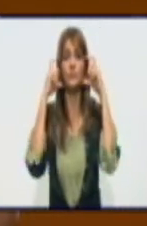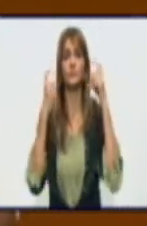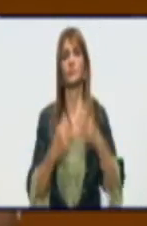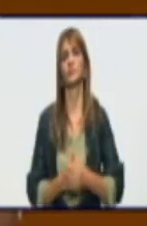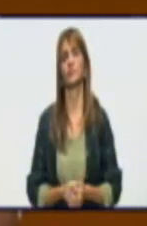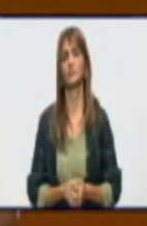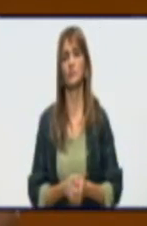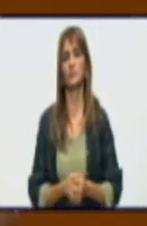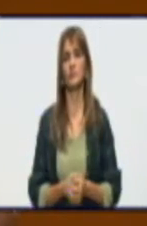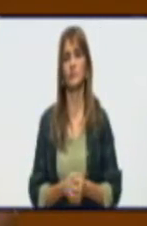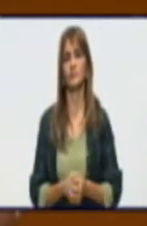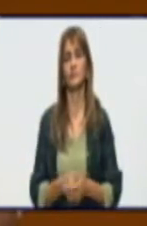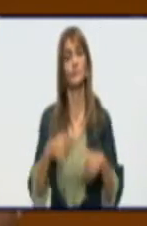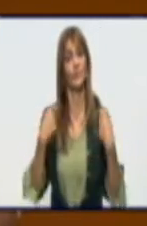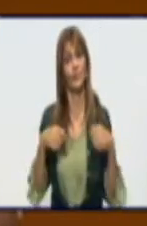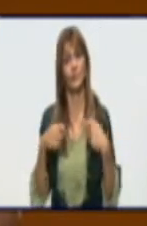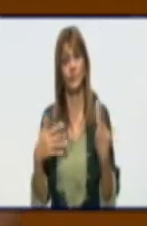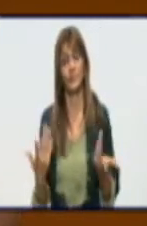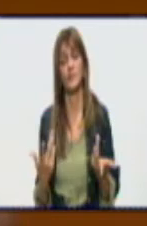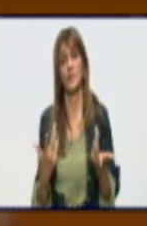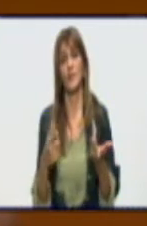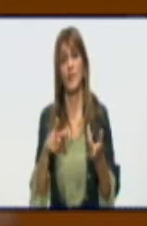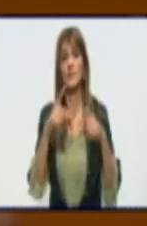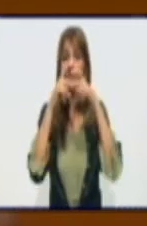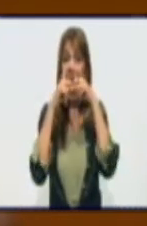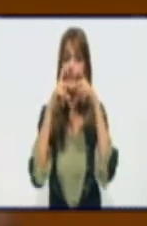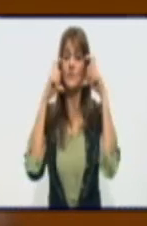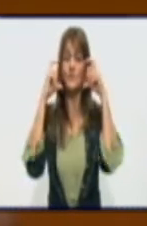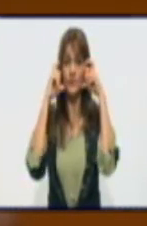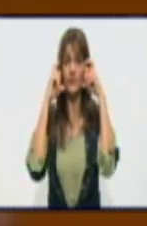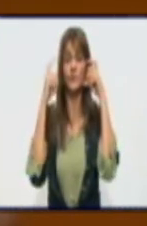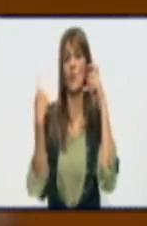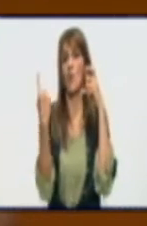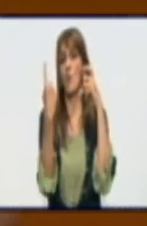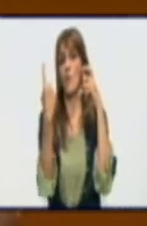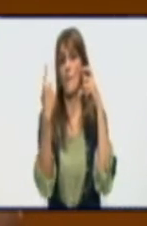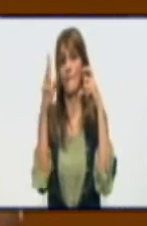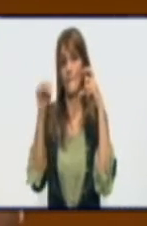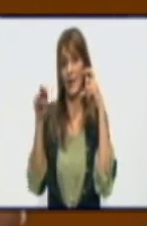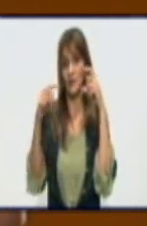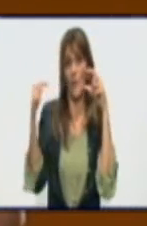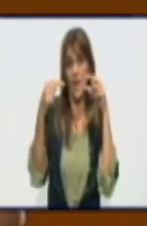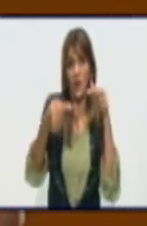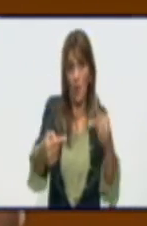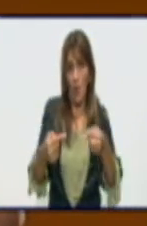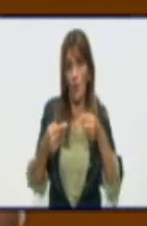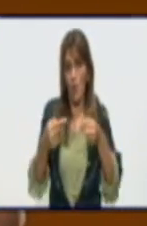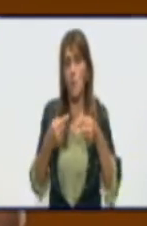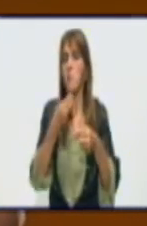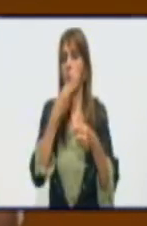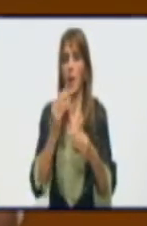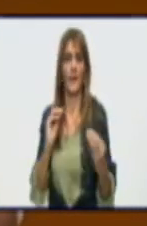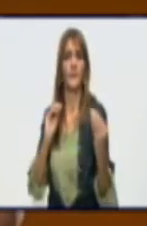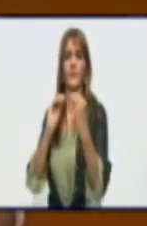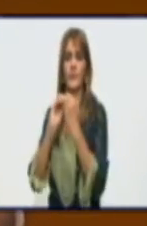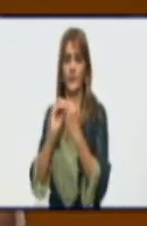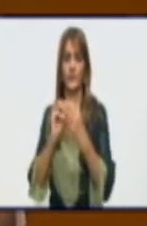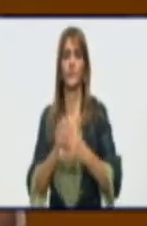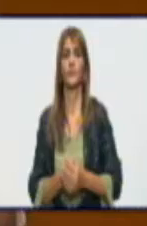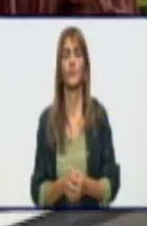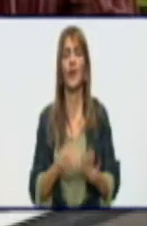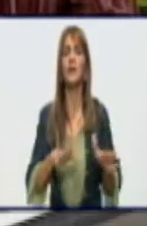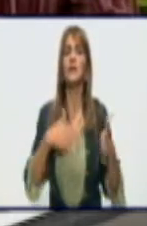de un metro, usted puede correr el riesgo de que a través de la mucosa de los ojos también pueda transmitirse. En el caso, por ejemplo, el de los visitaxeros, que están